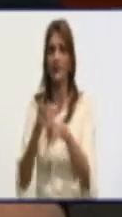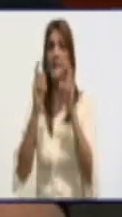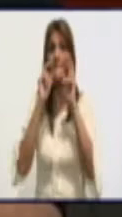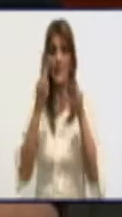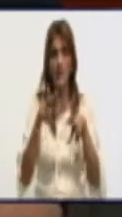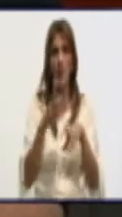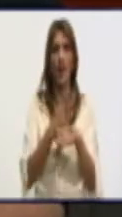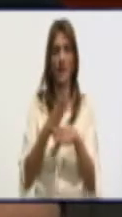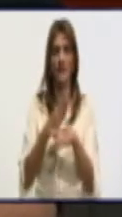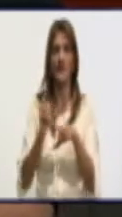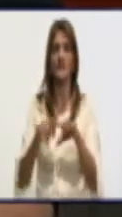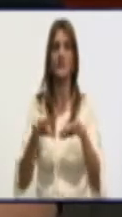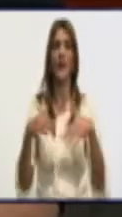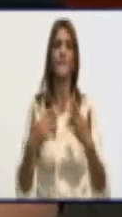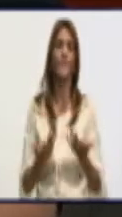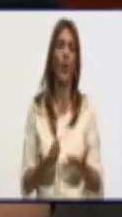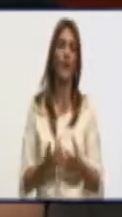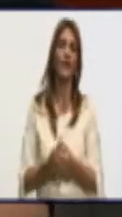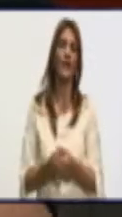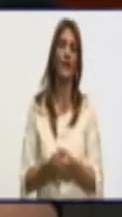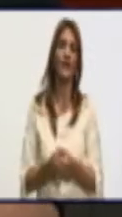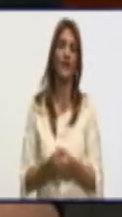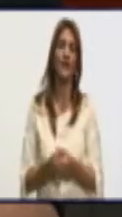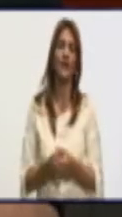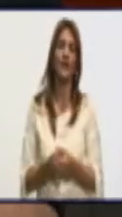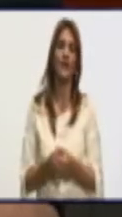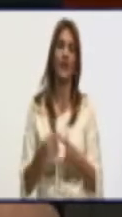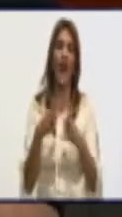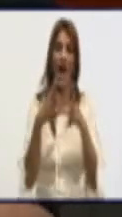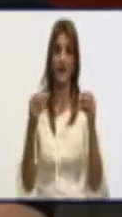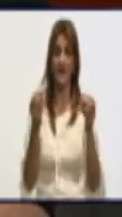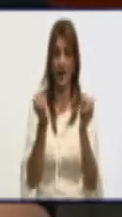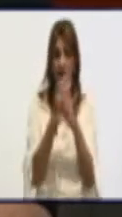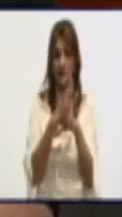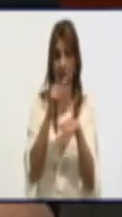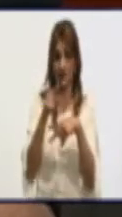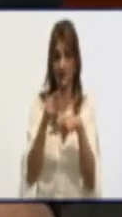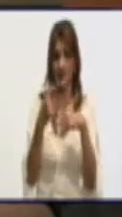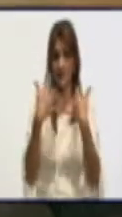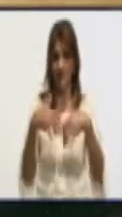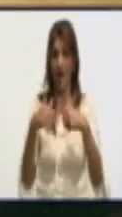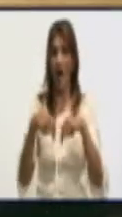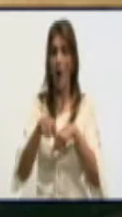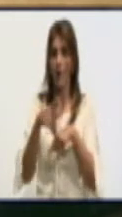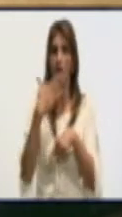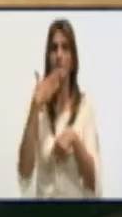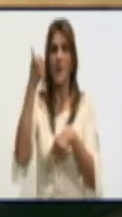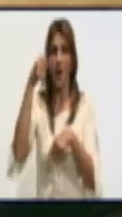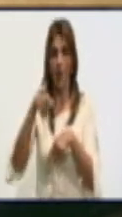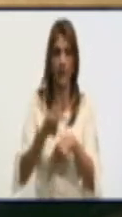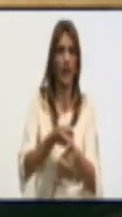diferencia porque tiene una harina más fuerza y se desarrolla mejor calidad el pan.